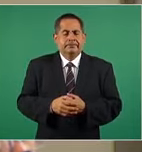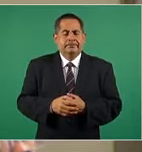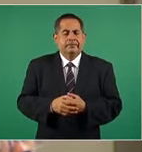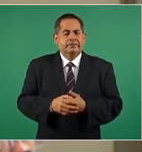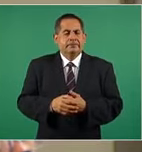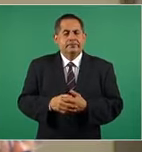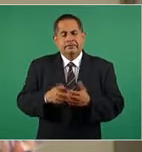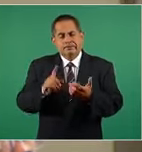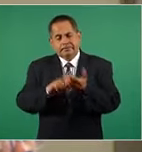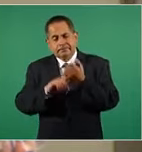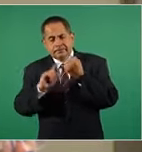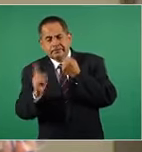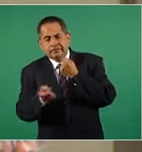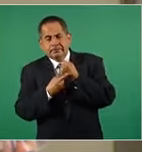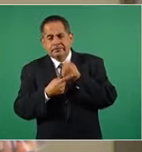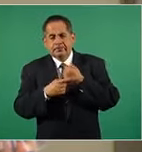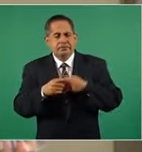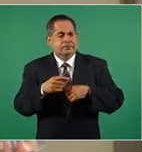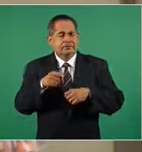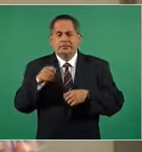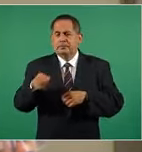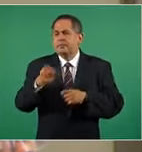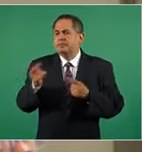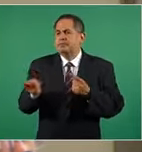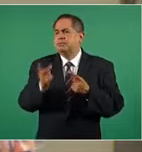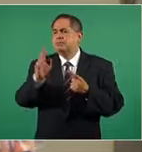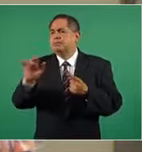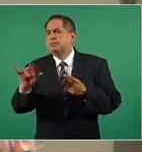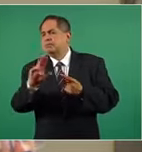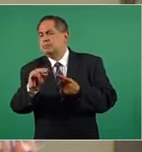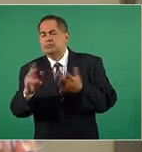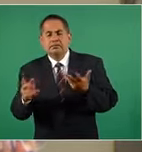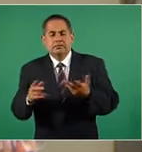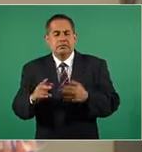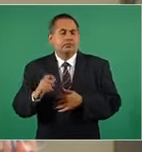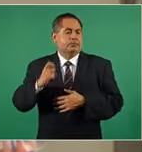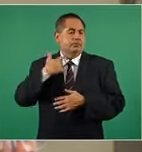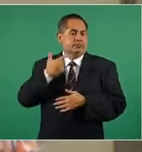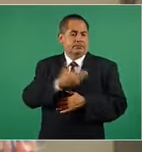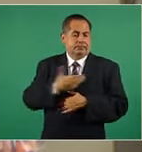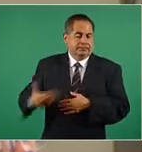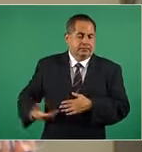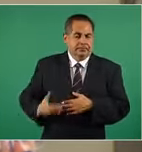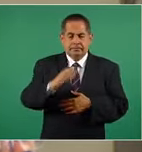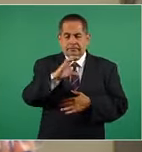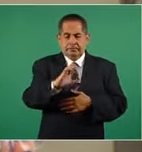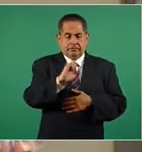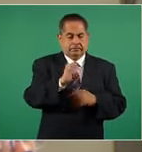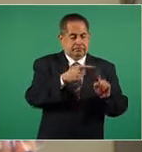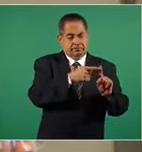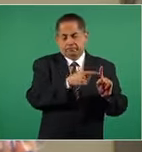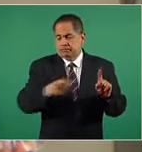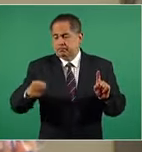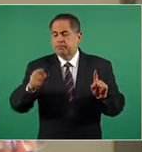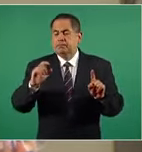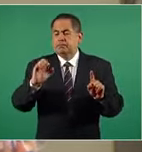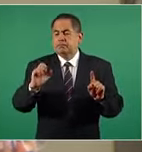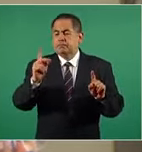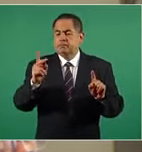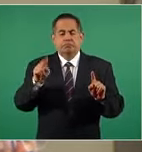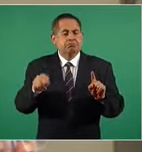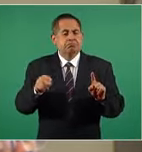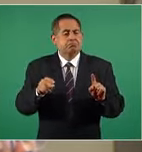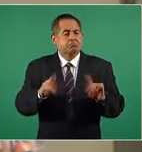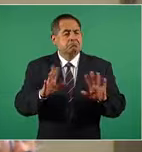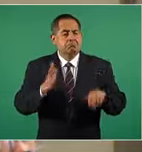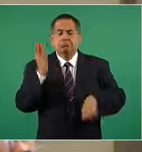trasfondo de esta consulta, si los expresidentes, desde Salinas hasta Enrique Peña Nieto, se van a quedar